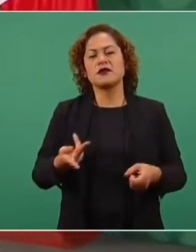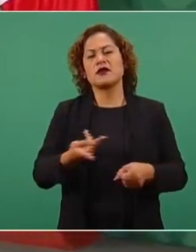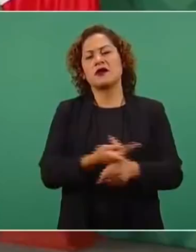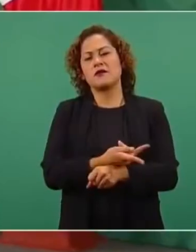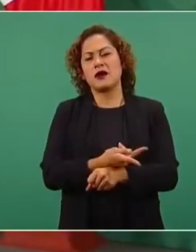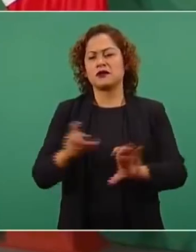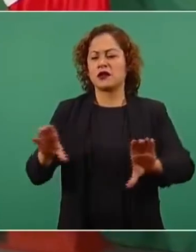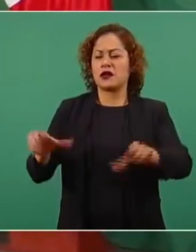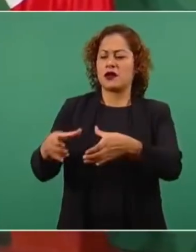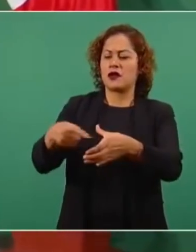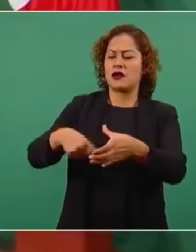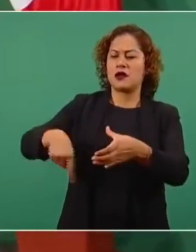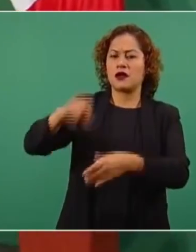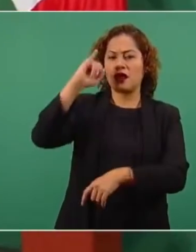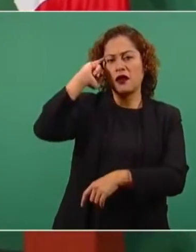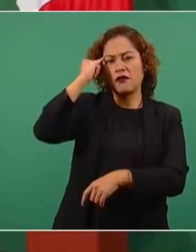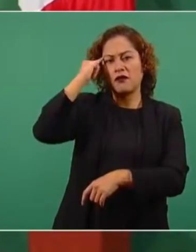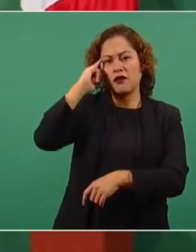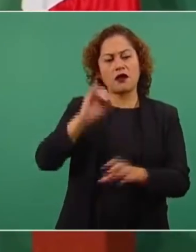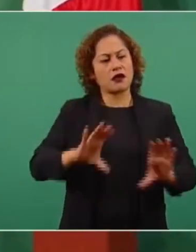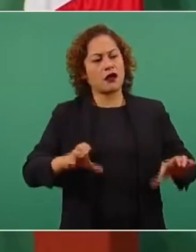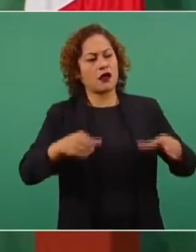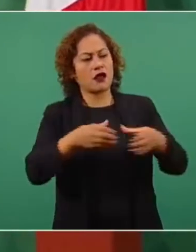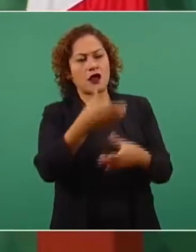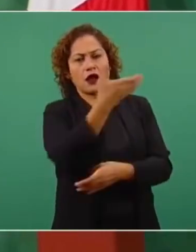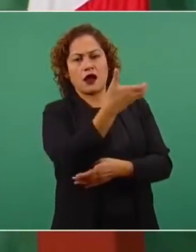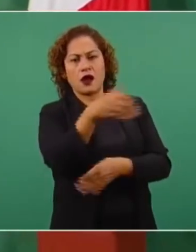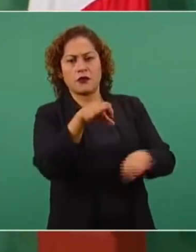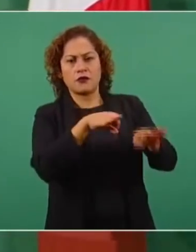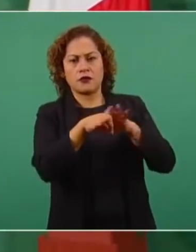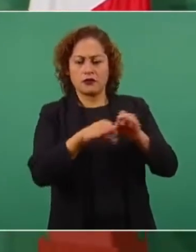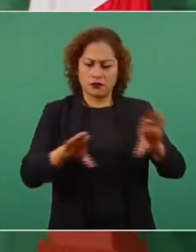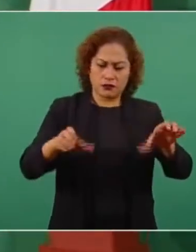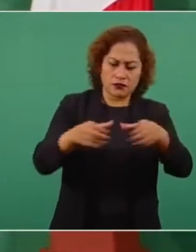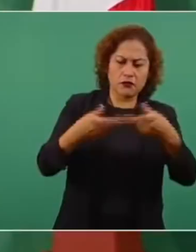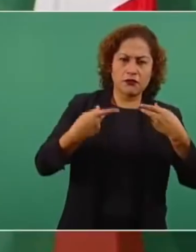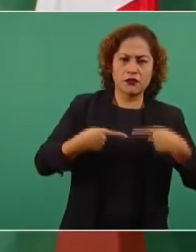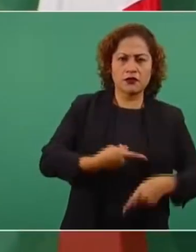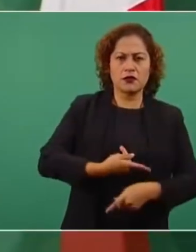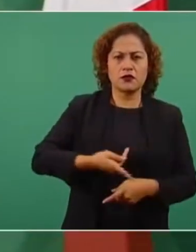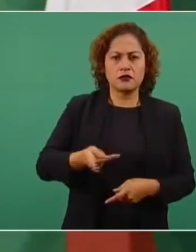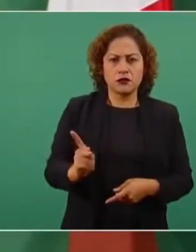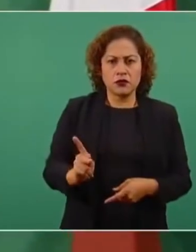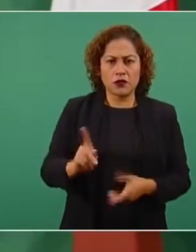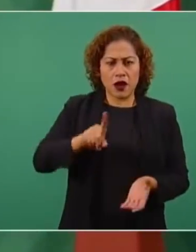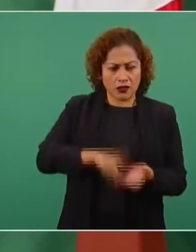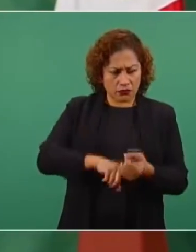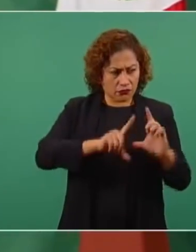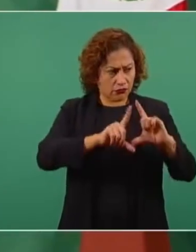campesinos y los obreros y los pobres y la mayoría del pueblo de México